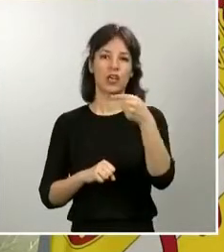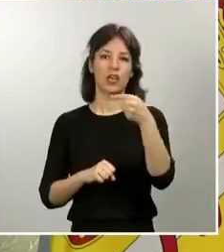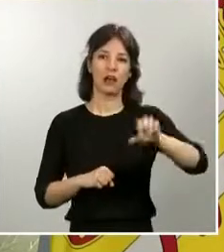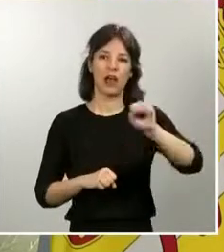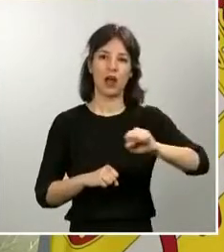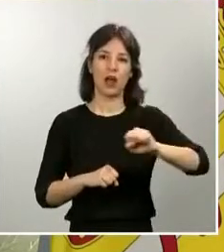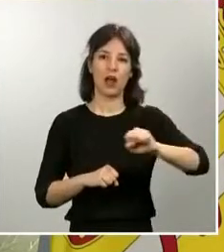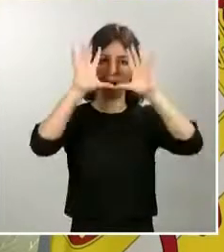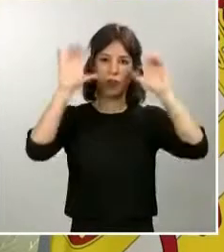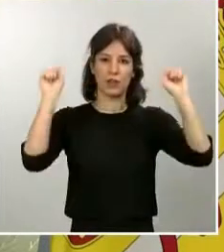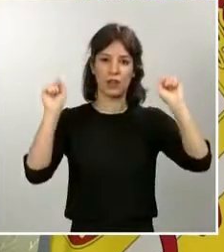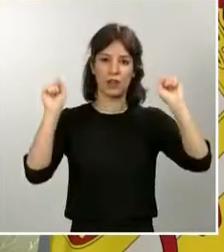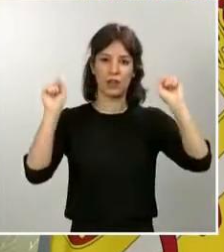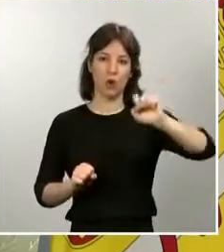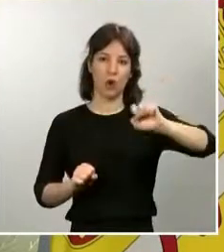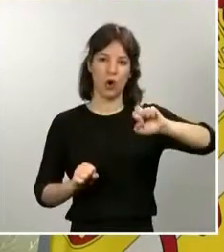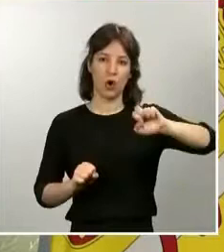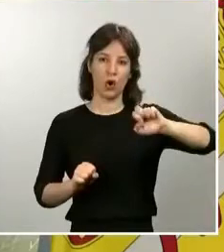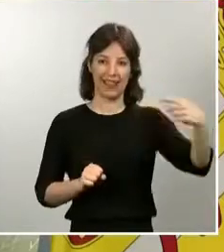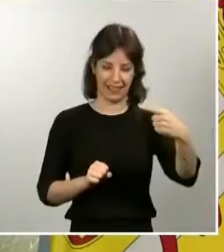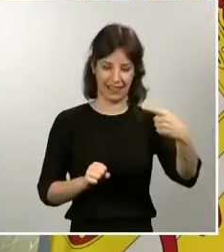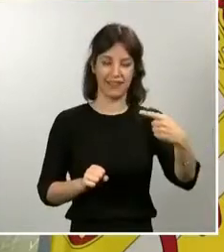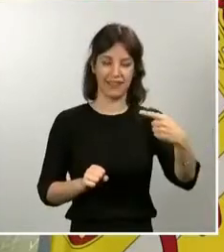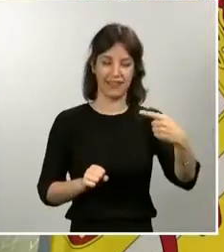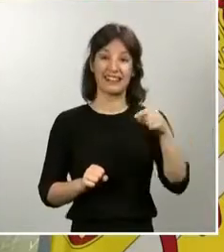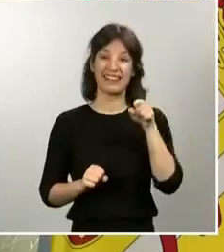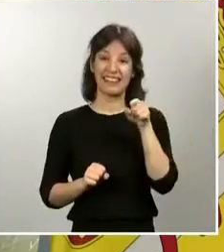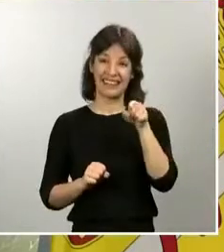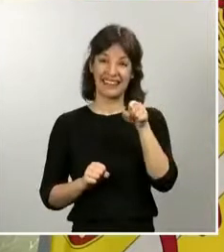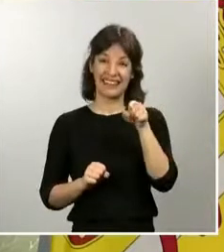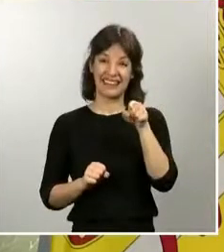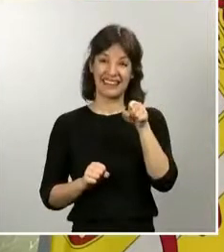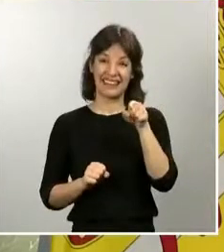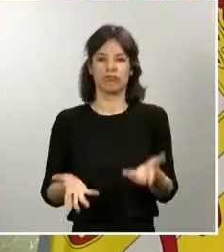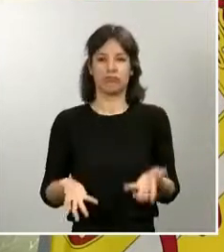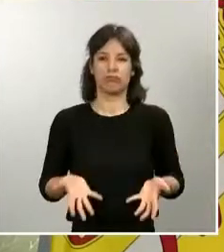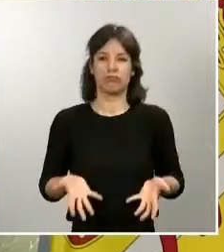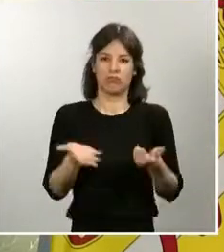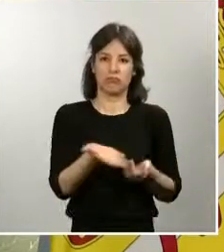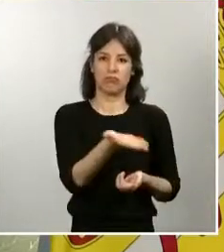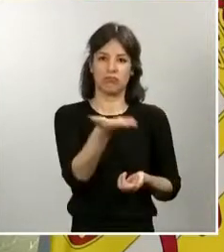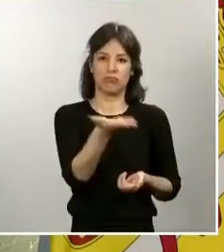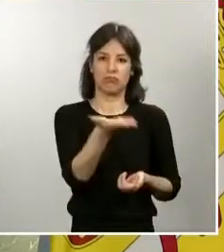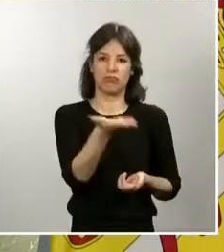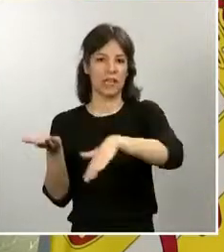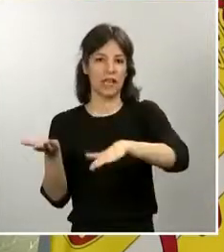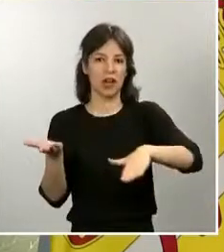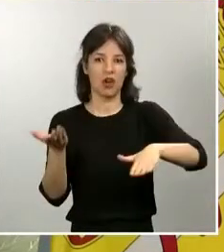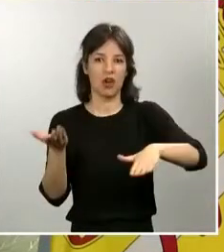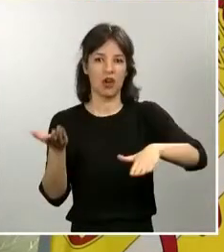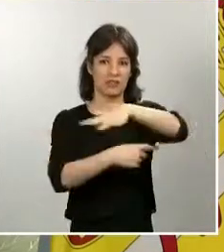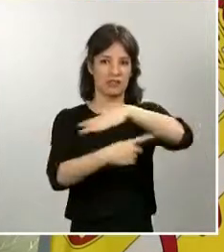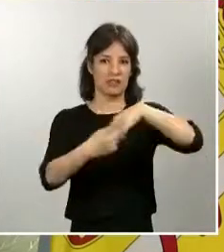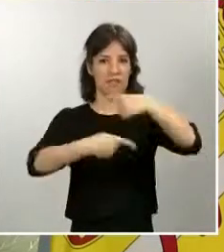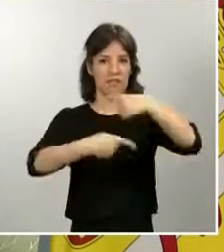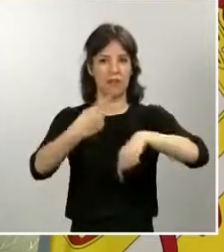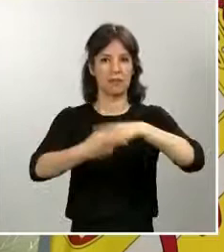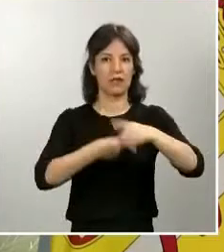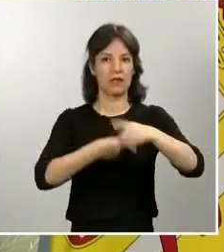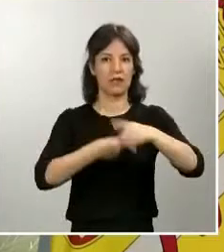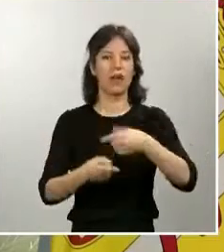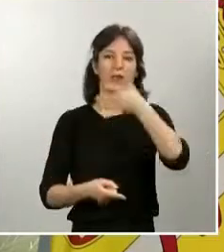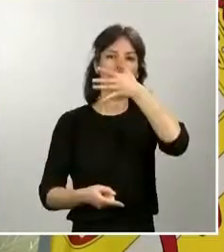.org, en el que ponemos a disposición de los menores y de su entorno familiar un canal de denuncia y